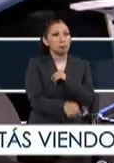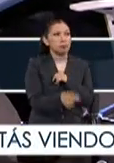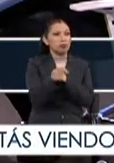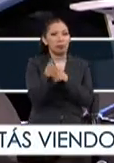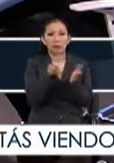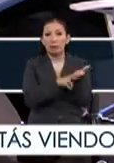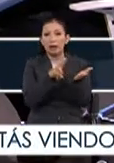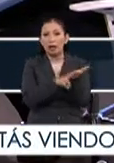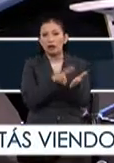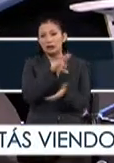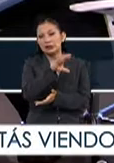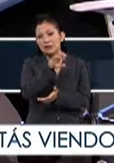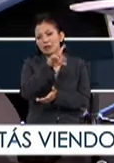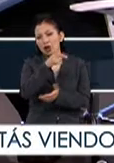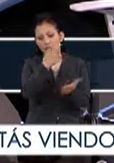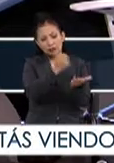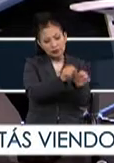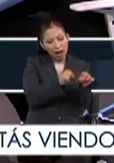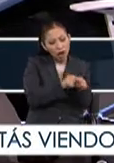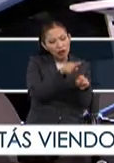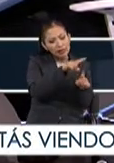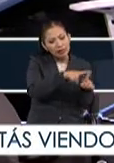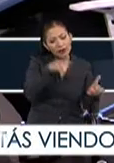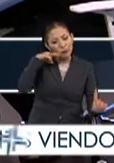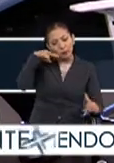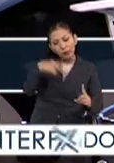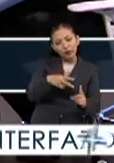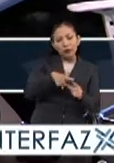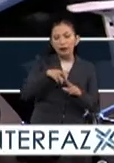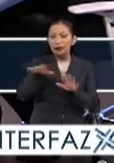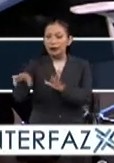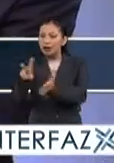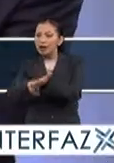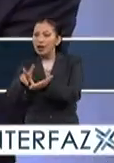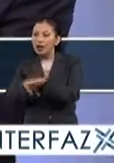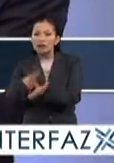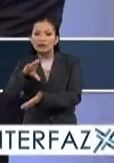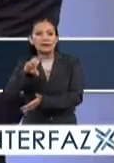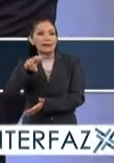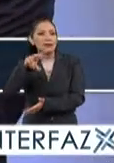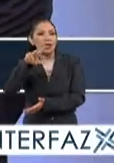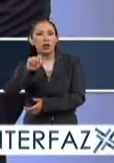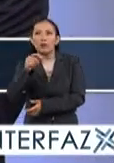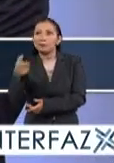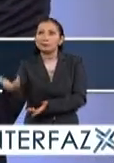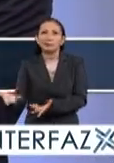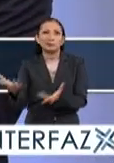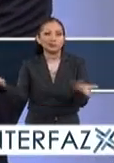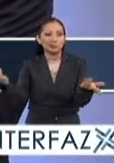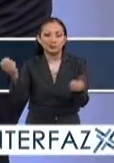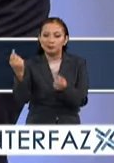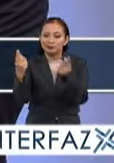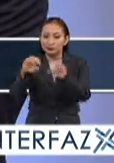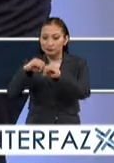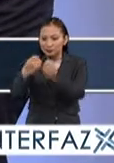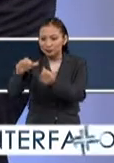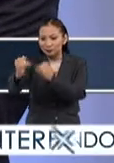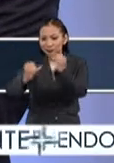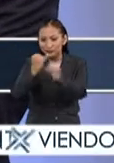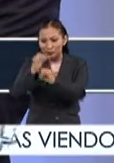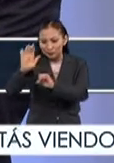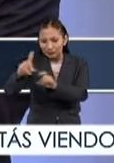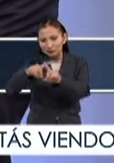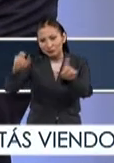los valores cívicos desde las aulas se manejan desde una perspectiva, los valores cívicos desde ciertos organismos